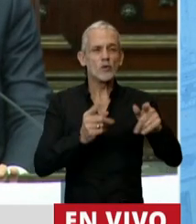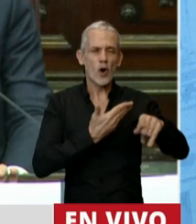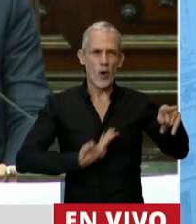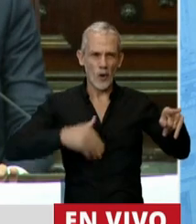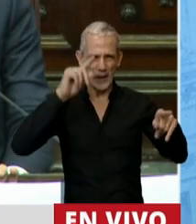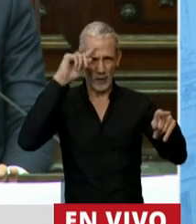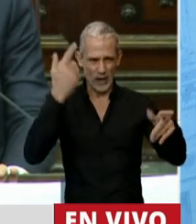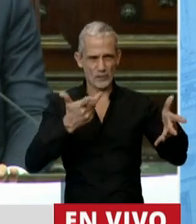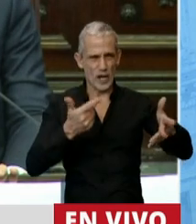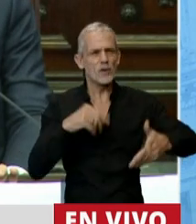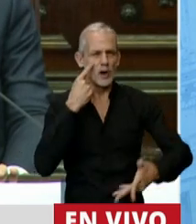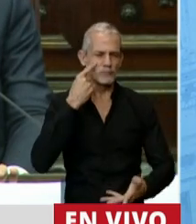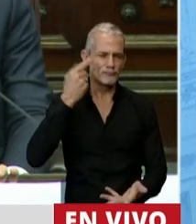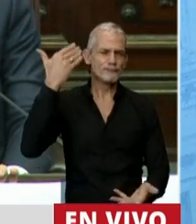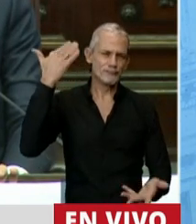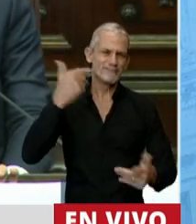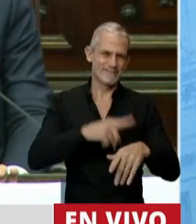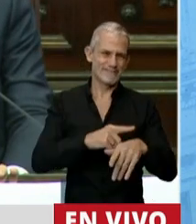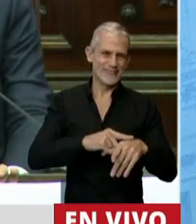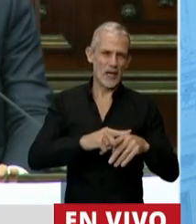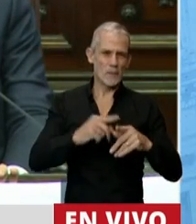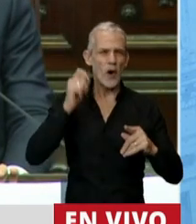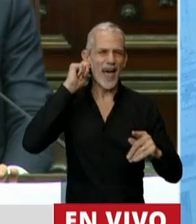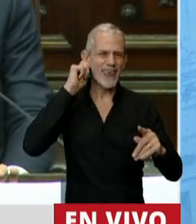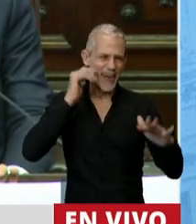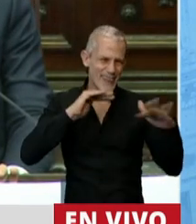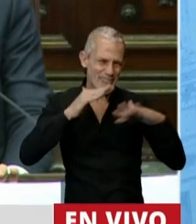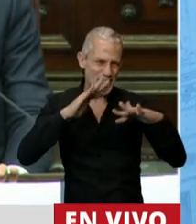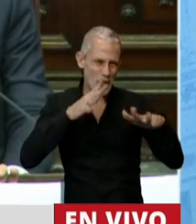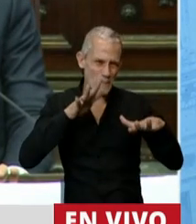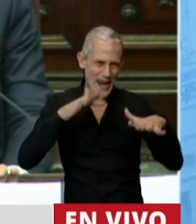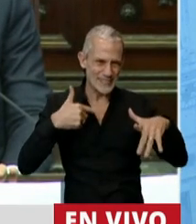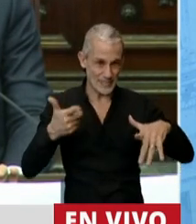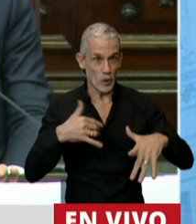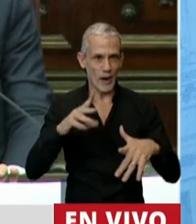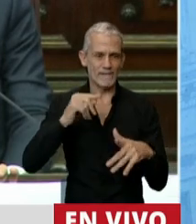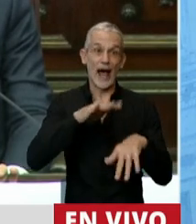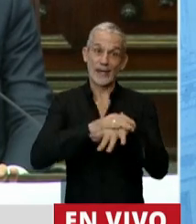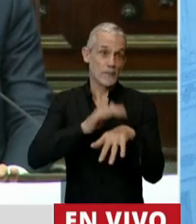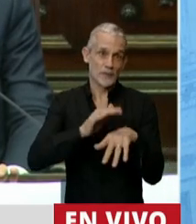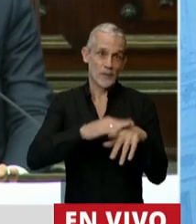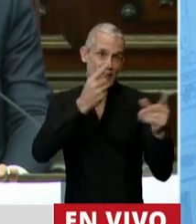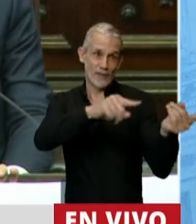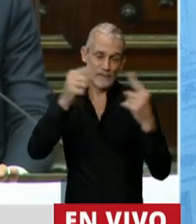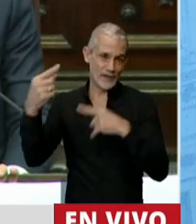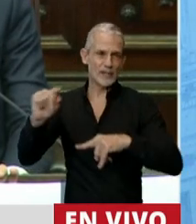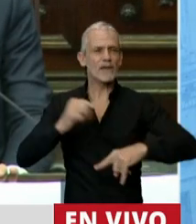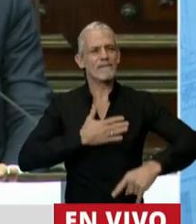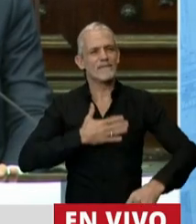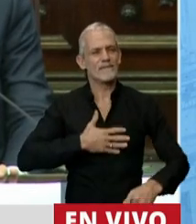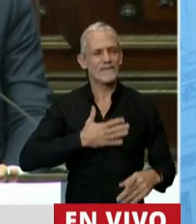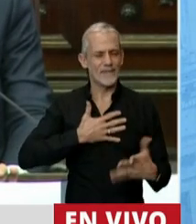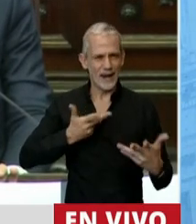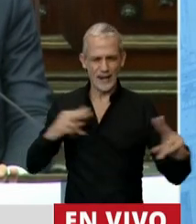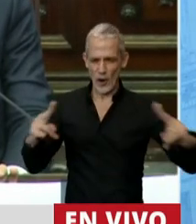Nos conocemos hace un tiempo, somos una generación parecida, pero ahora todos tenemos distintas responsabilidades, así que es una alegría enorme estar